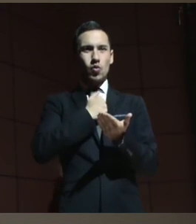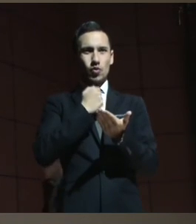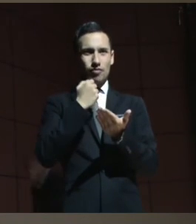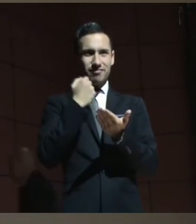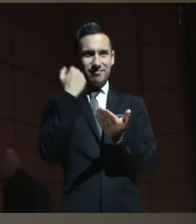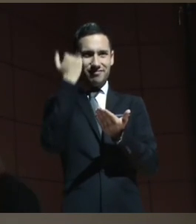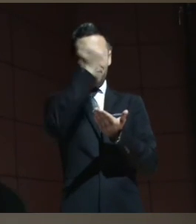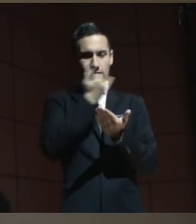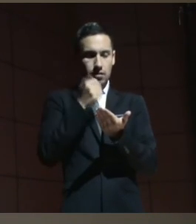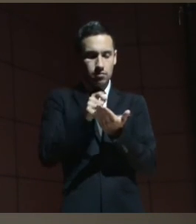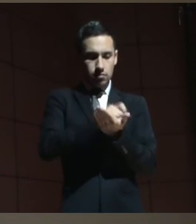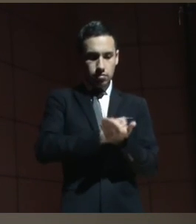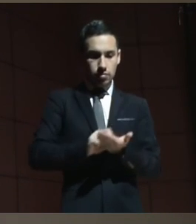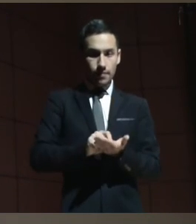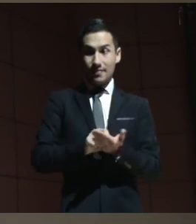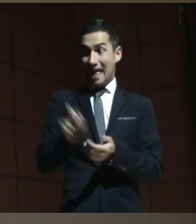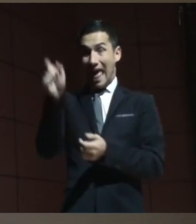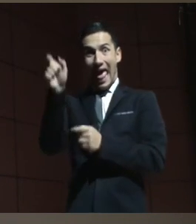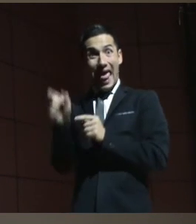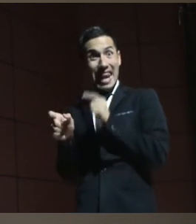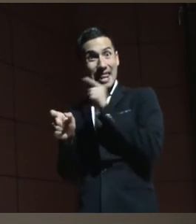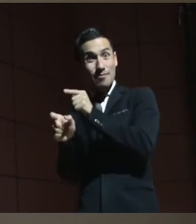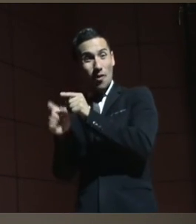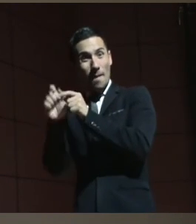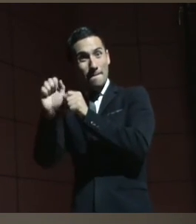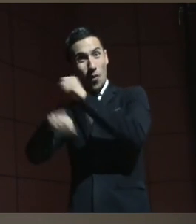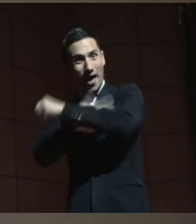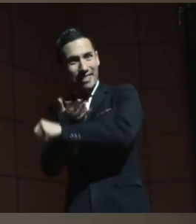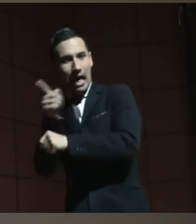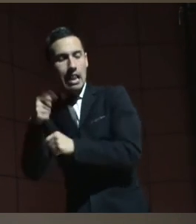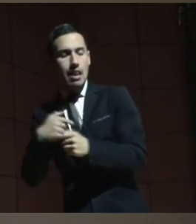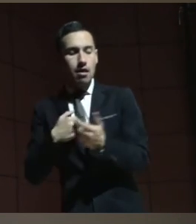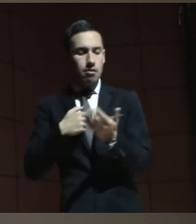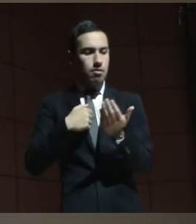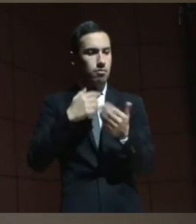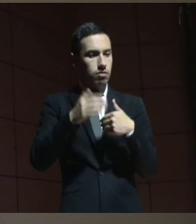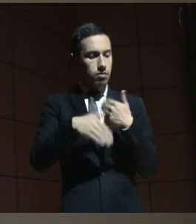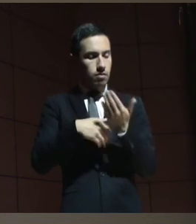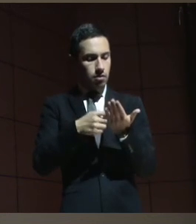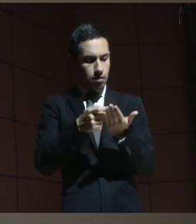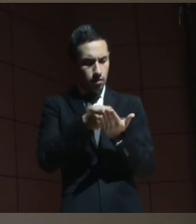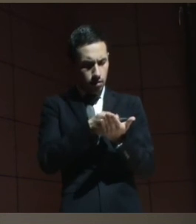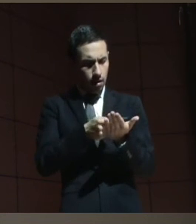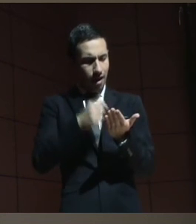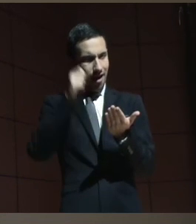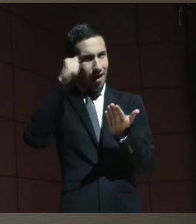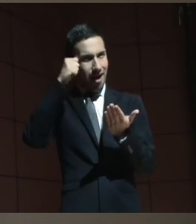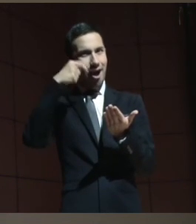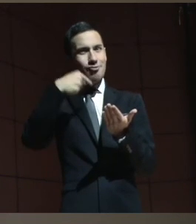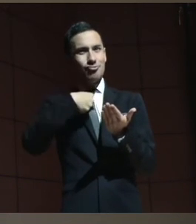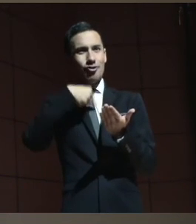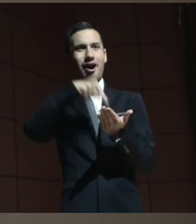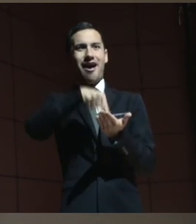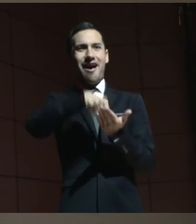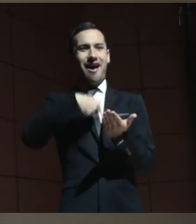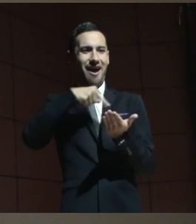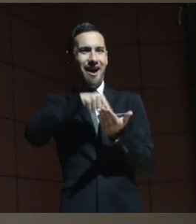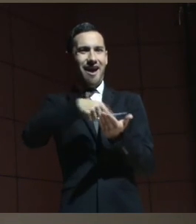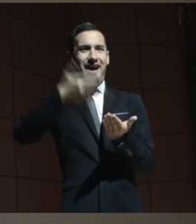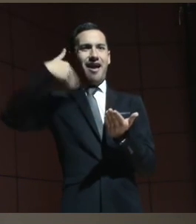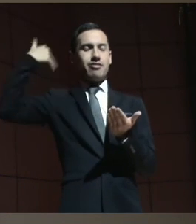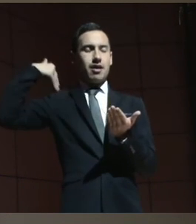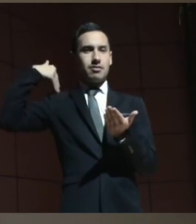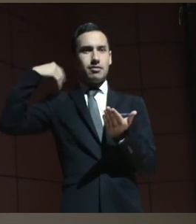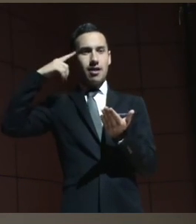Jacobo lentamente fue recordando que ese era él él con la pasión